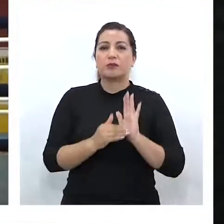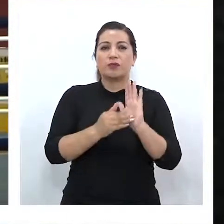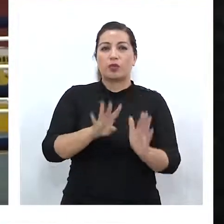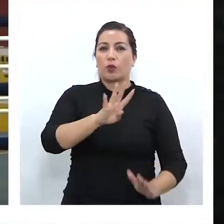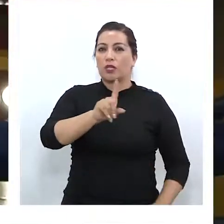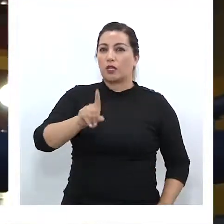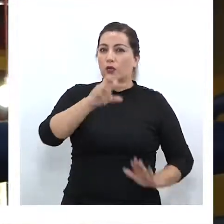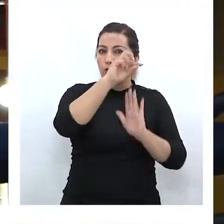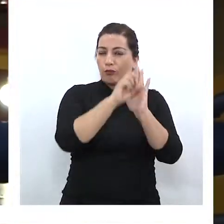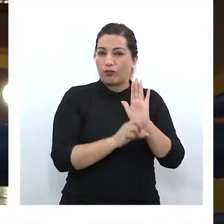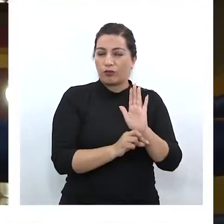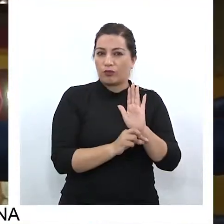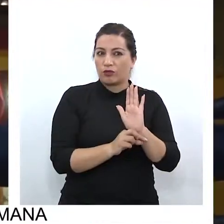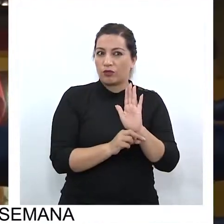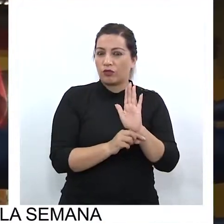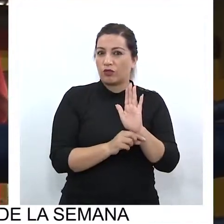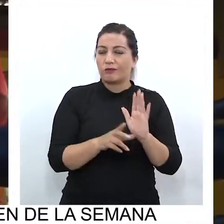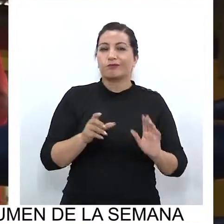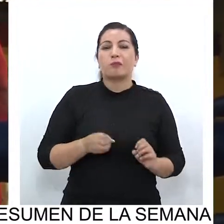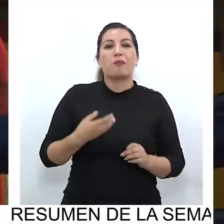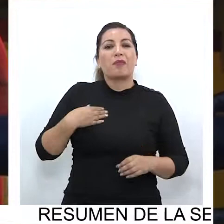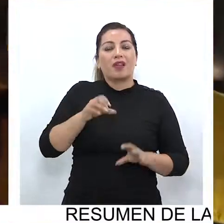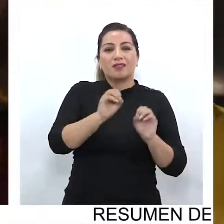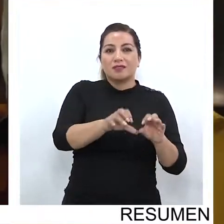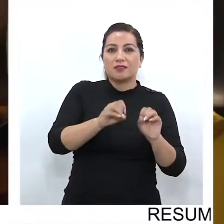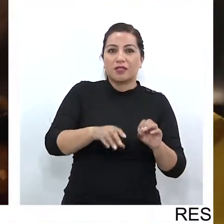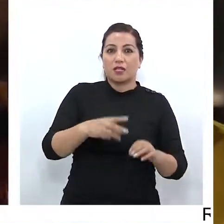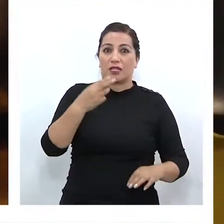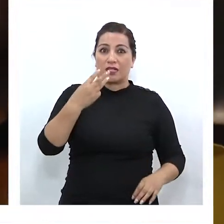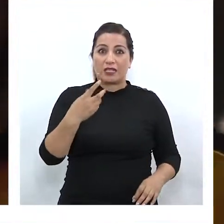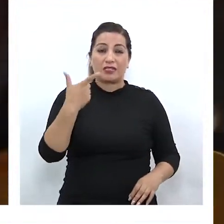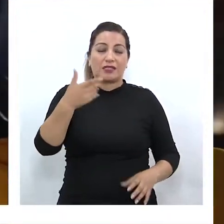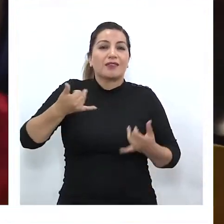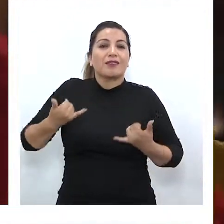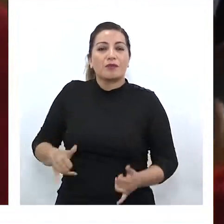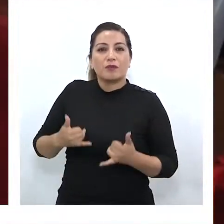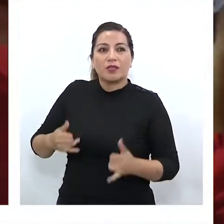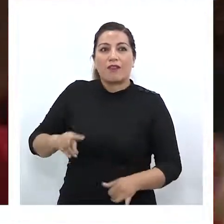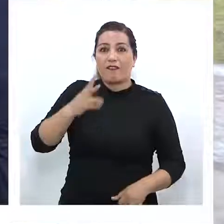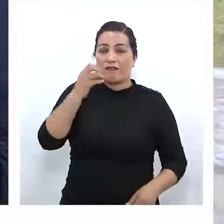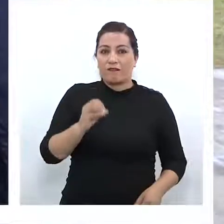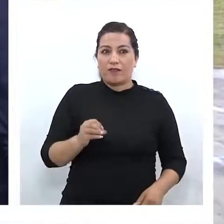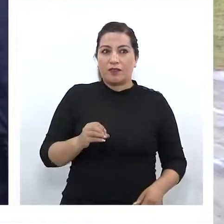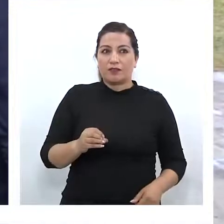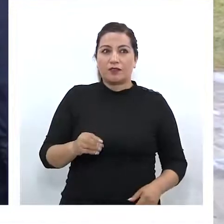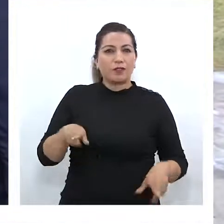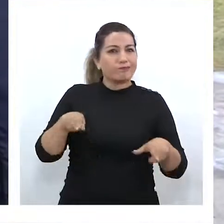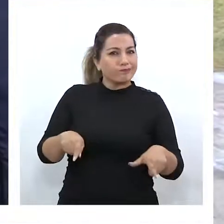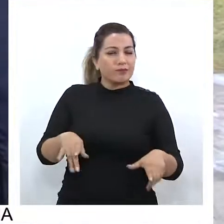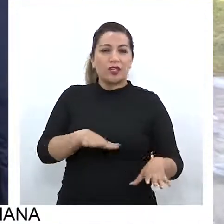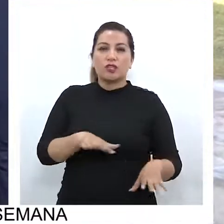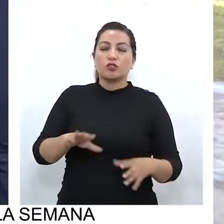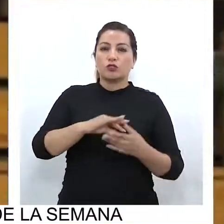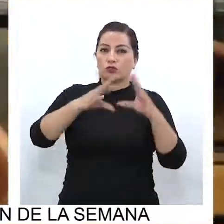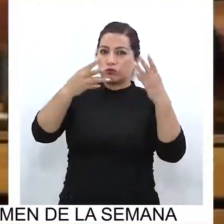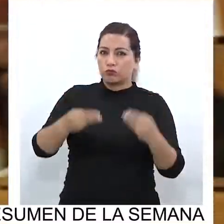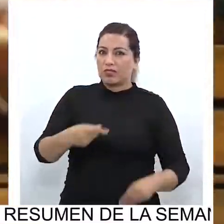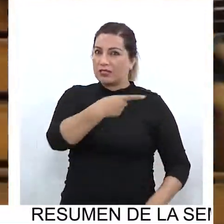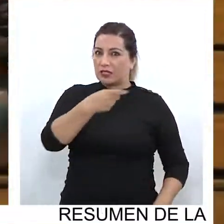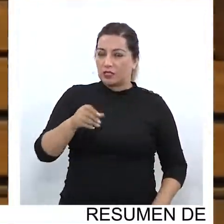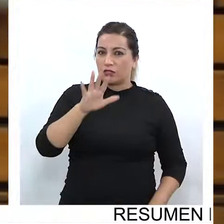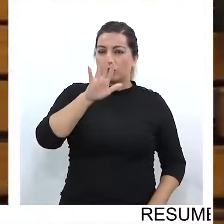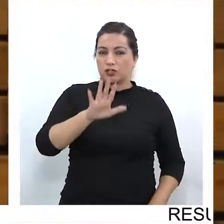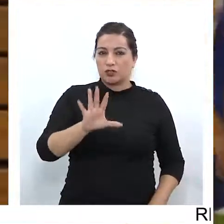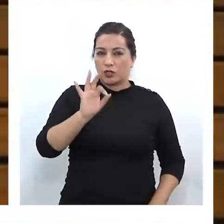se presentaron 41 proyectos de carácter formativo, 37 recreativos y 20 competitivos, de un total